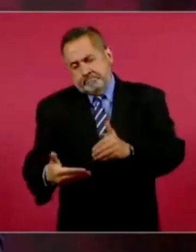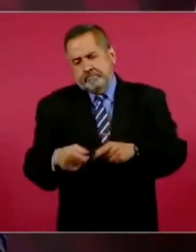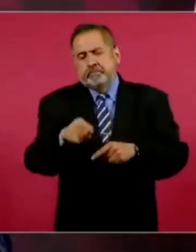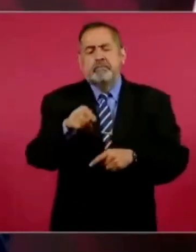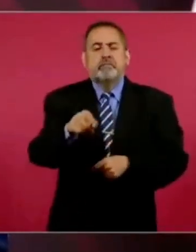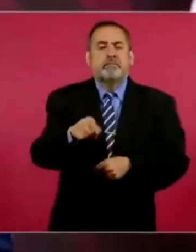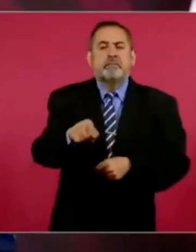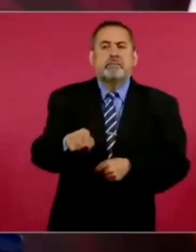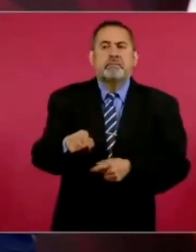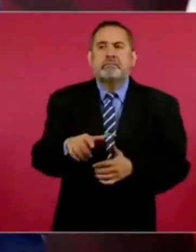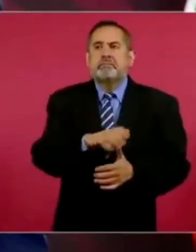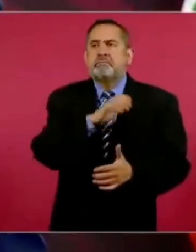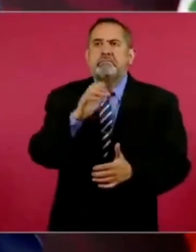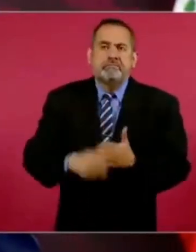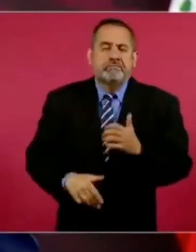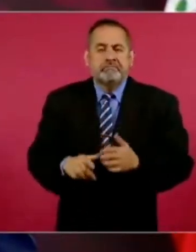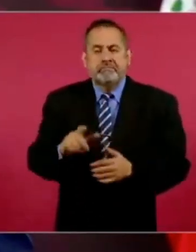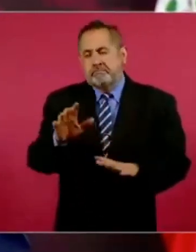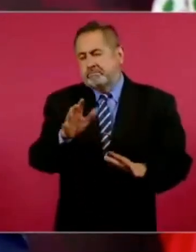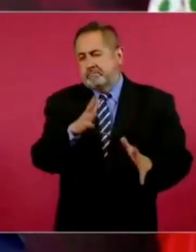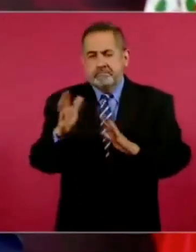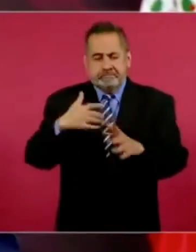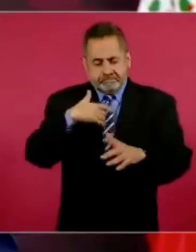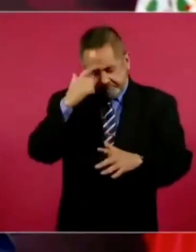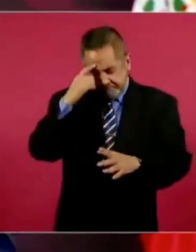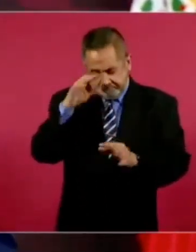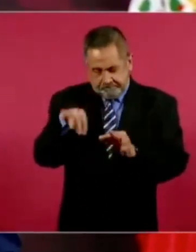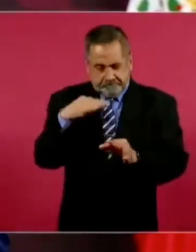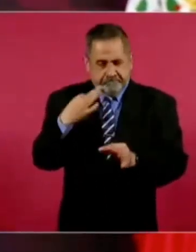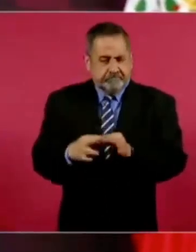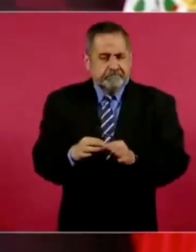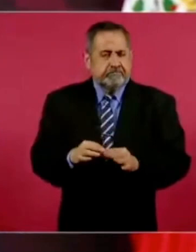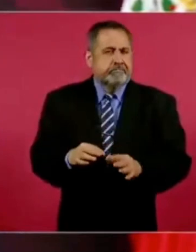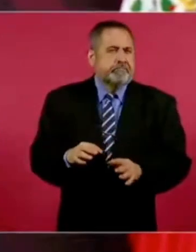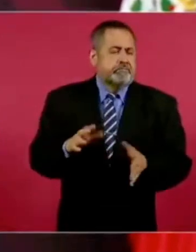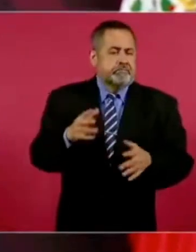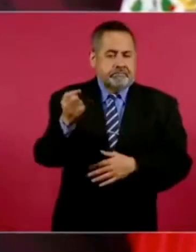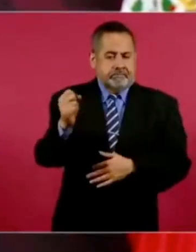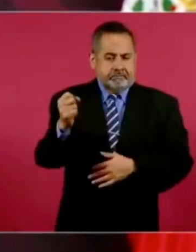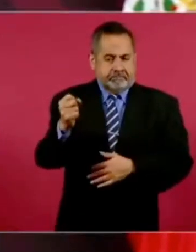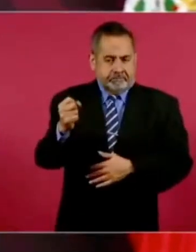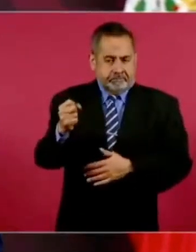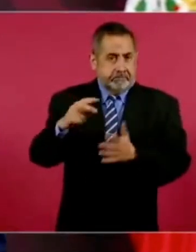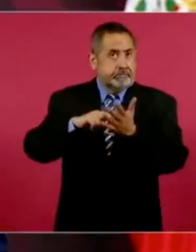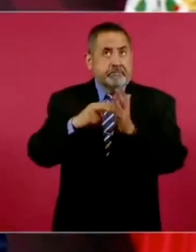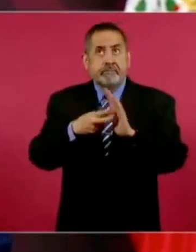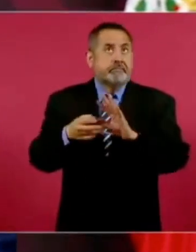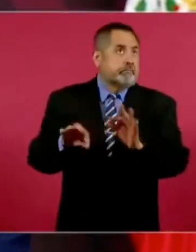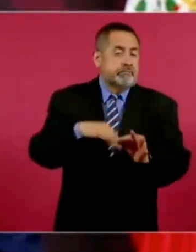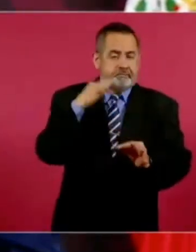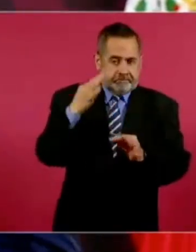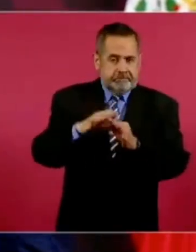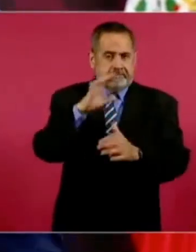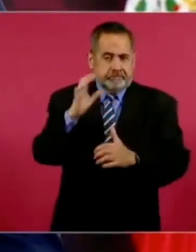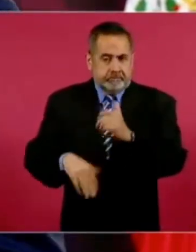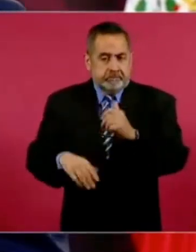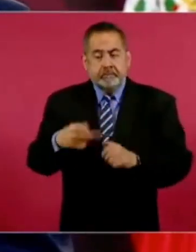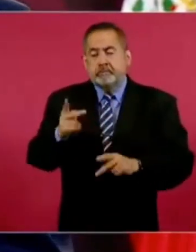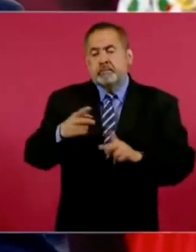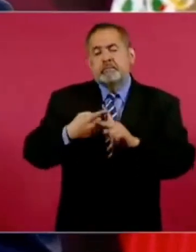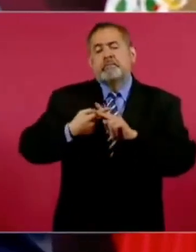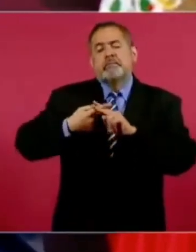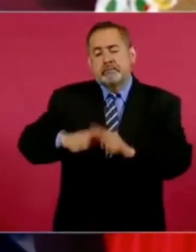esa queremos tener la obra civil terminada en septiembre, pero esa sí va a operar